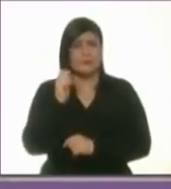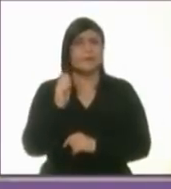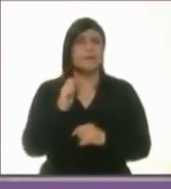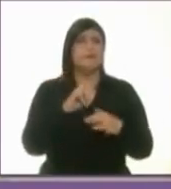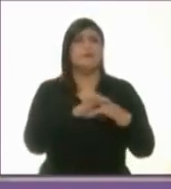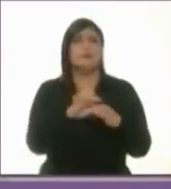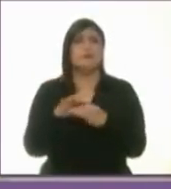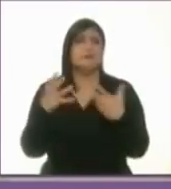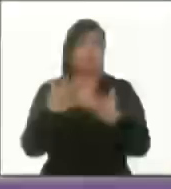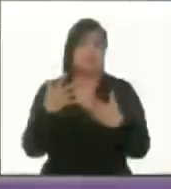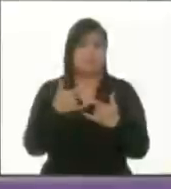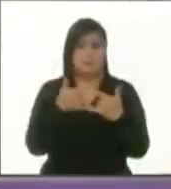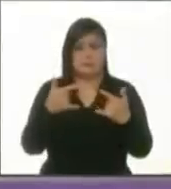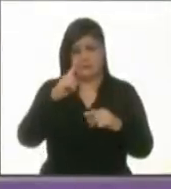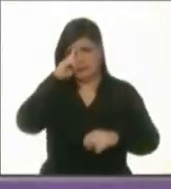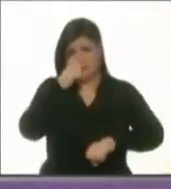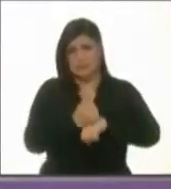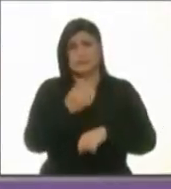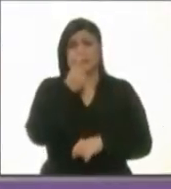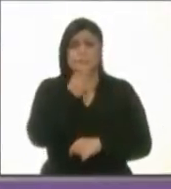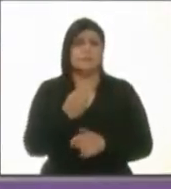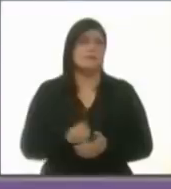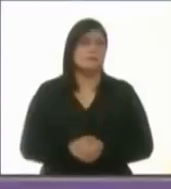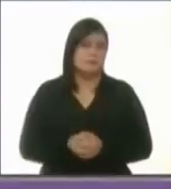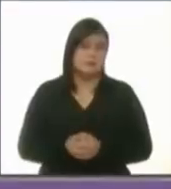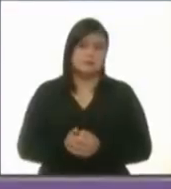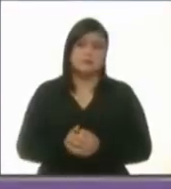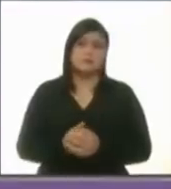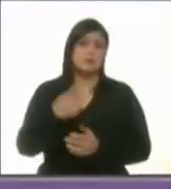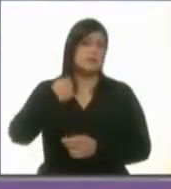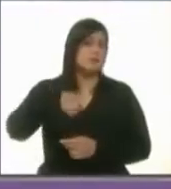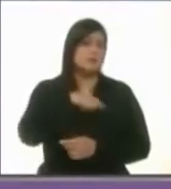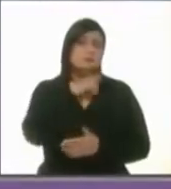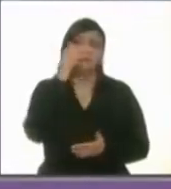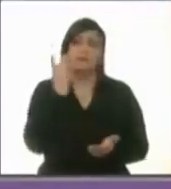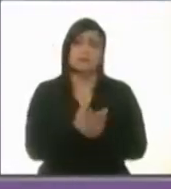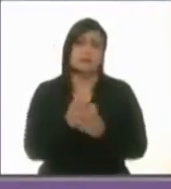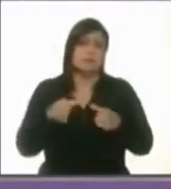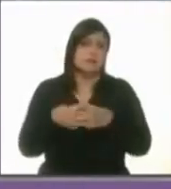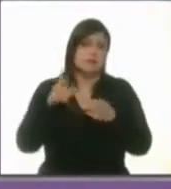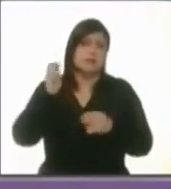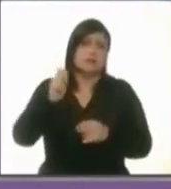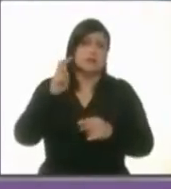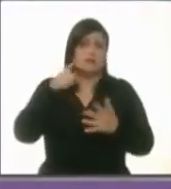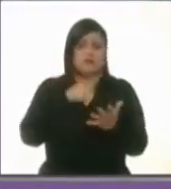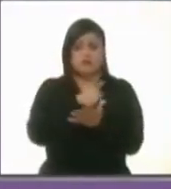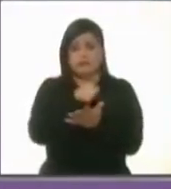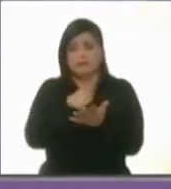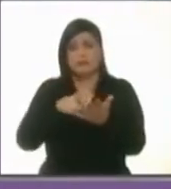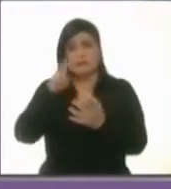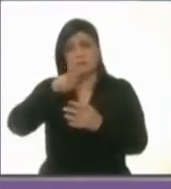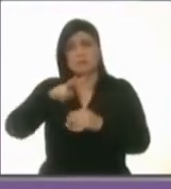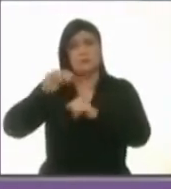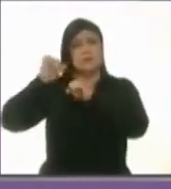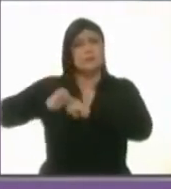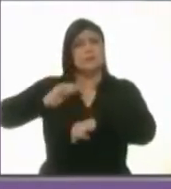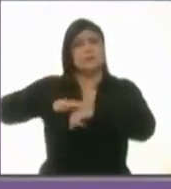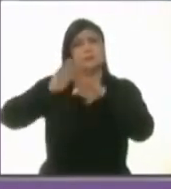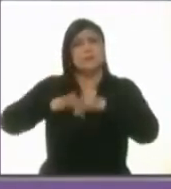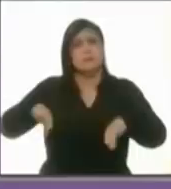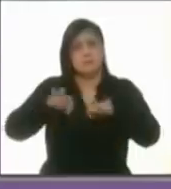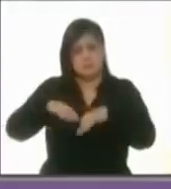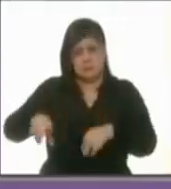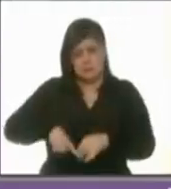haremos historia. Candidata, adelante. Somos los únicos que hemos planteado como ejes centrales de nuestro gobierno, un gobierno